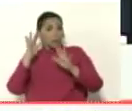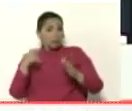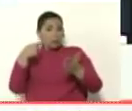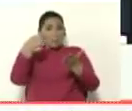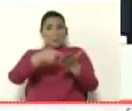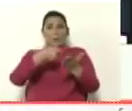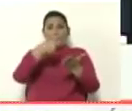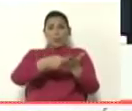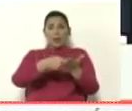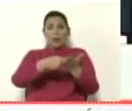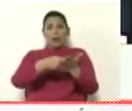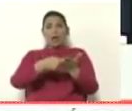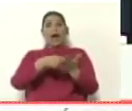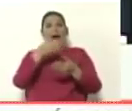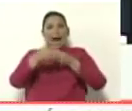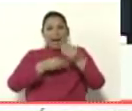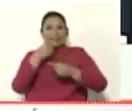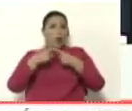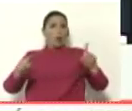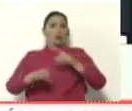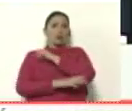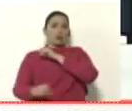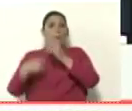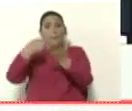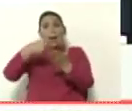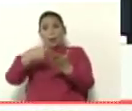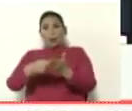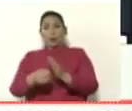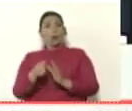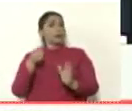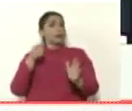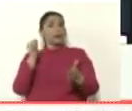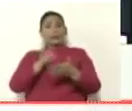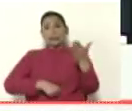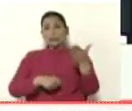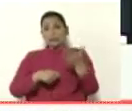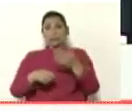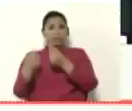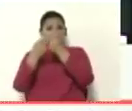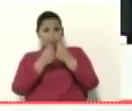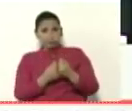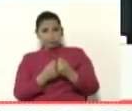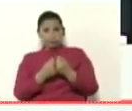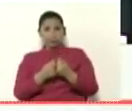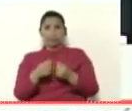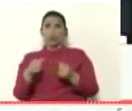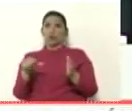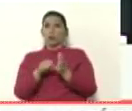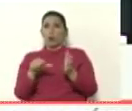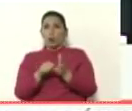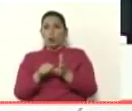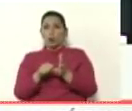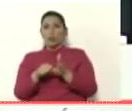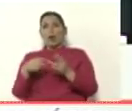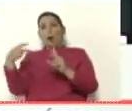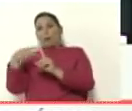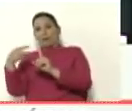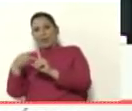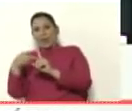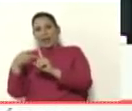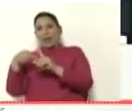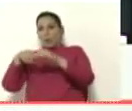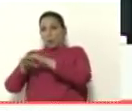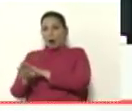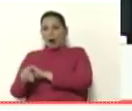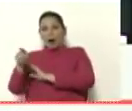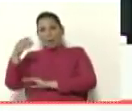y comete otro delito porque pagó con un cheque sin fondo a los hoteles donde estaban estos militares un